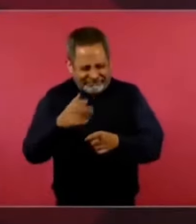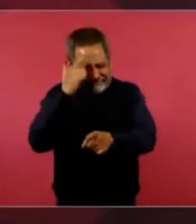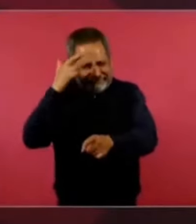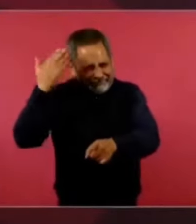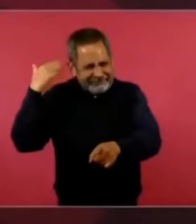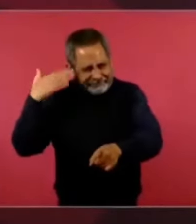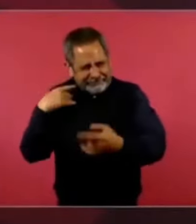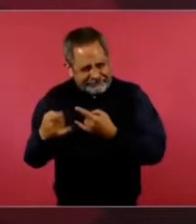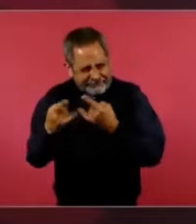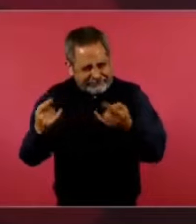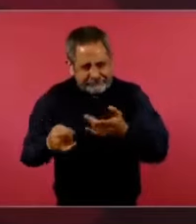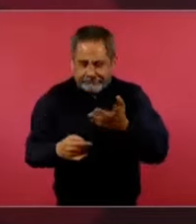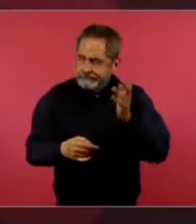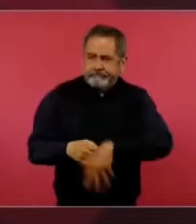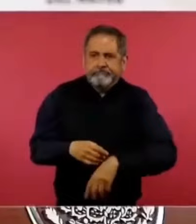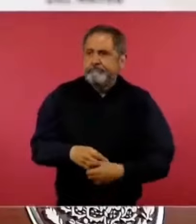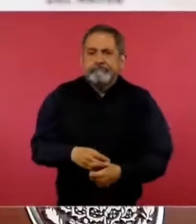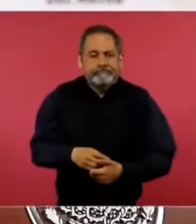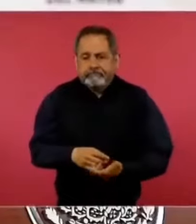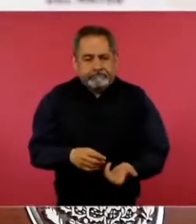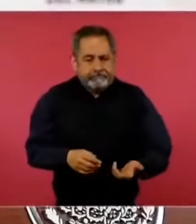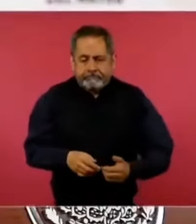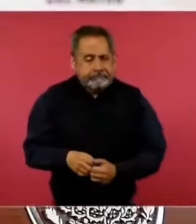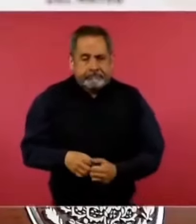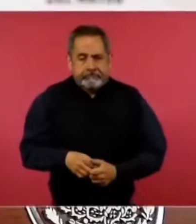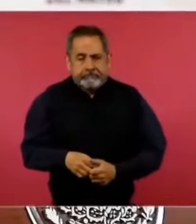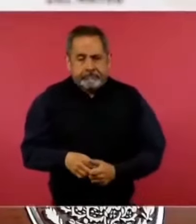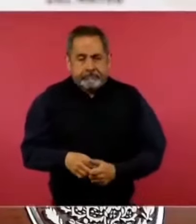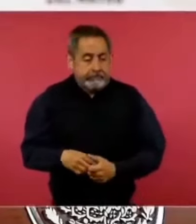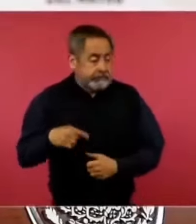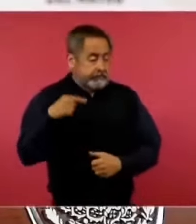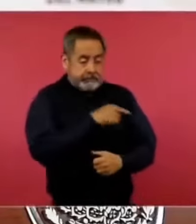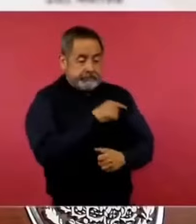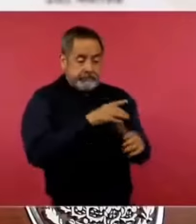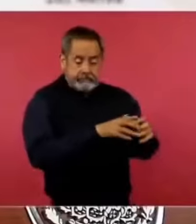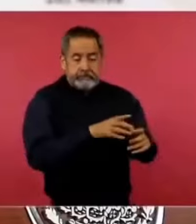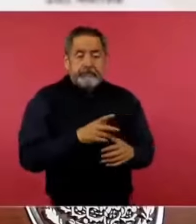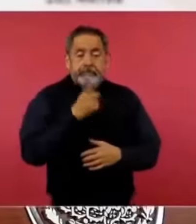¿cómo se acuerdan?